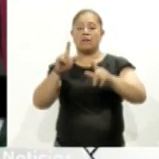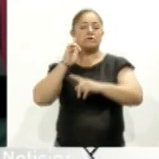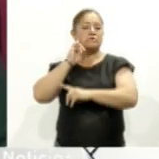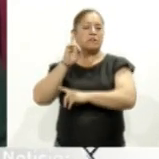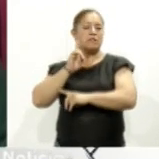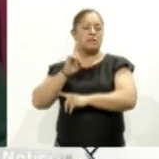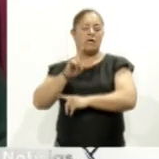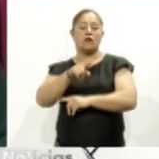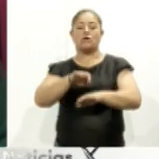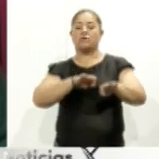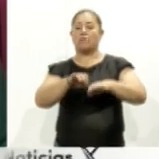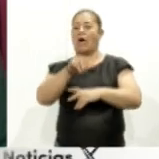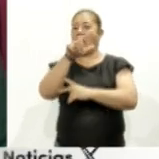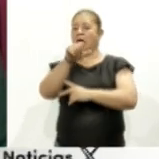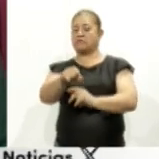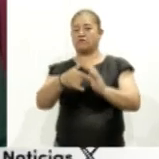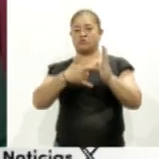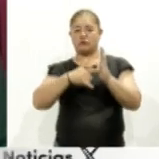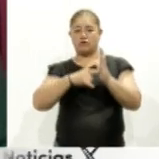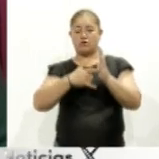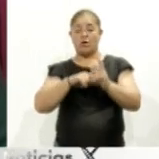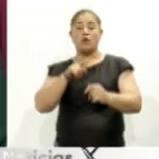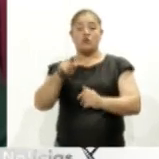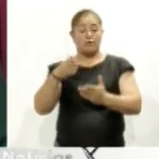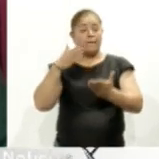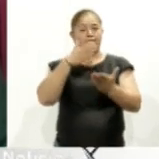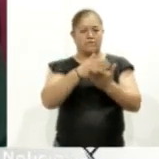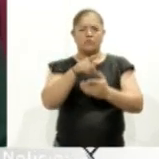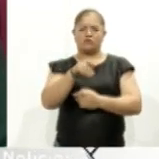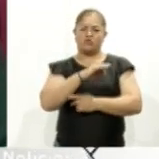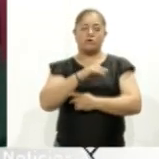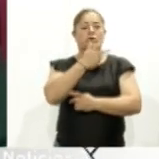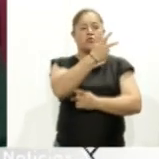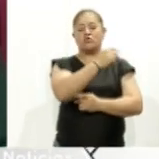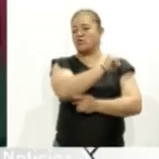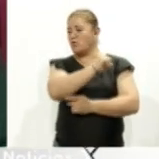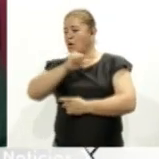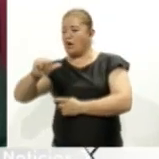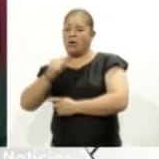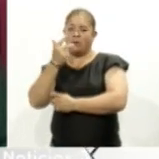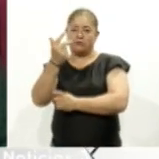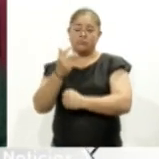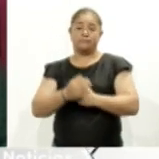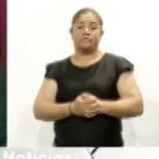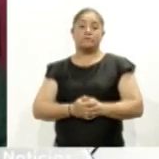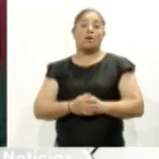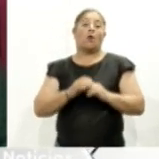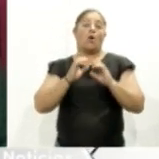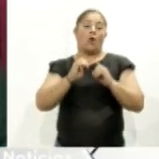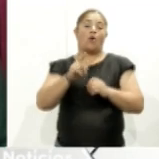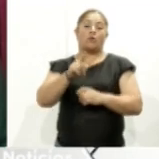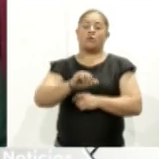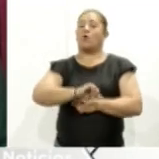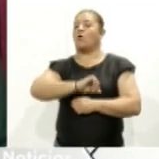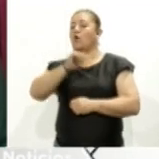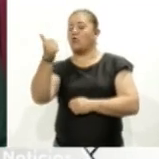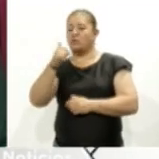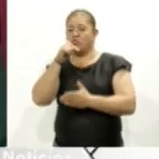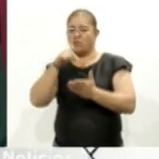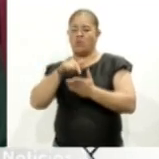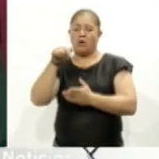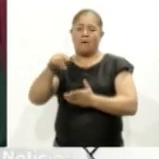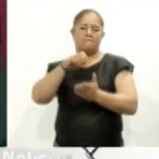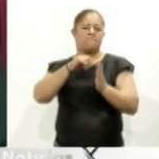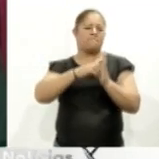Zacatelco. Si usted tramitó en alguno de esos tres módulos, está de 8 a 8. Si usted tramitó en los módulos, en este caso,